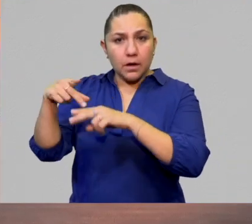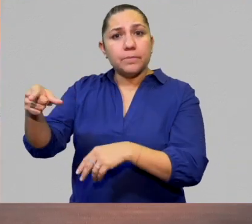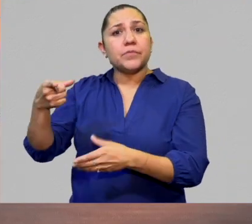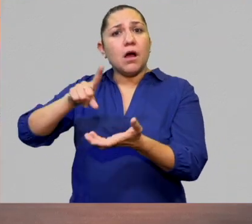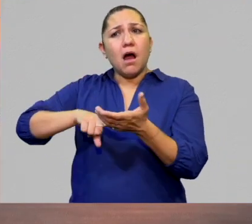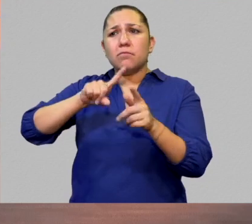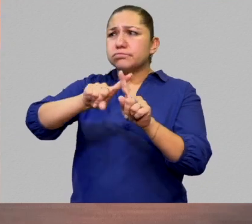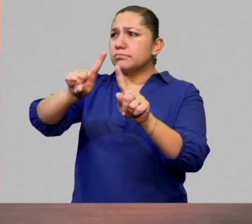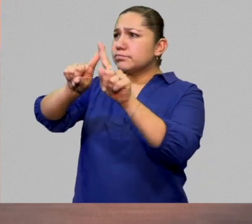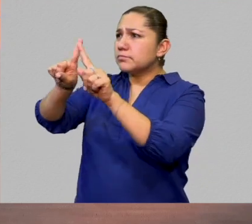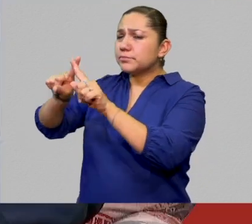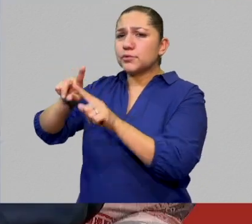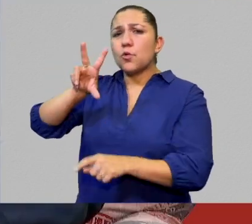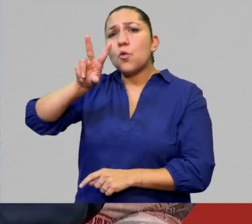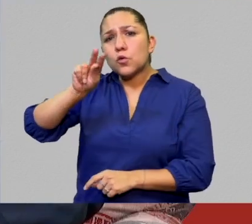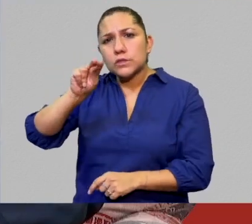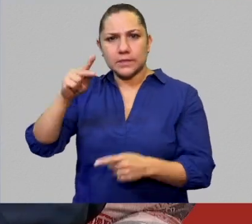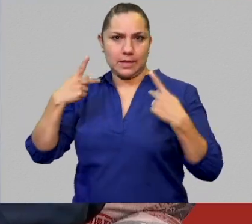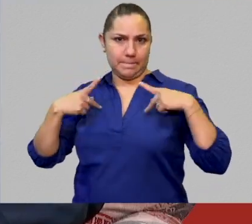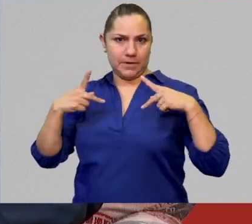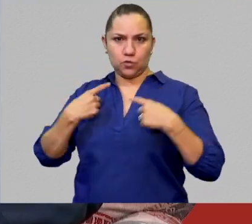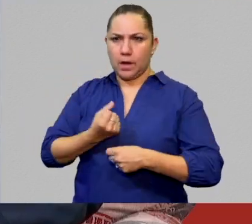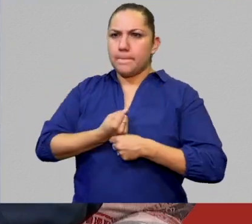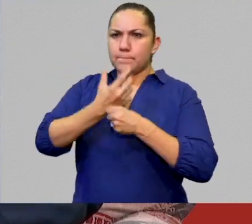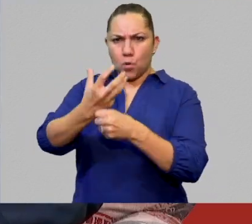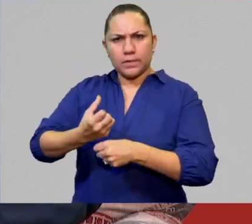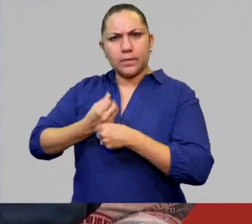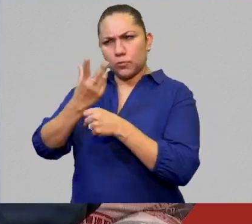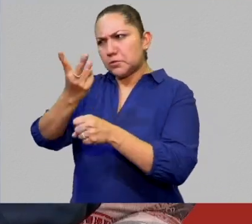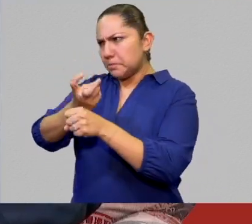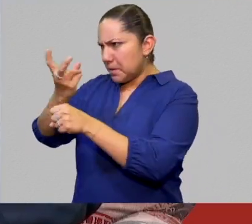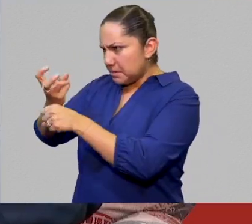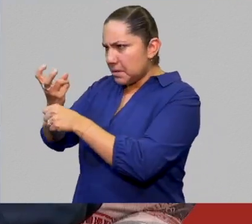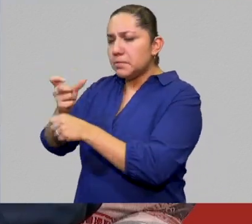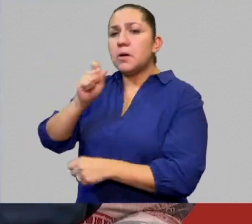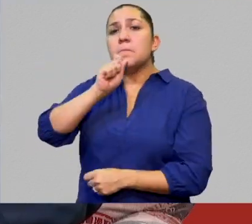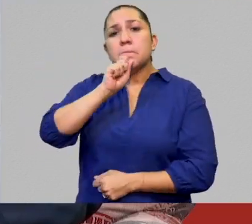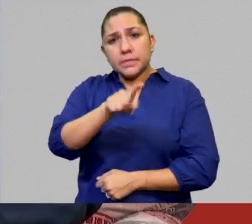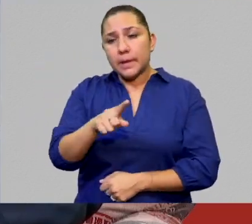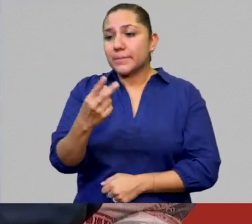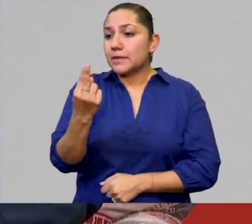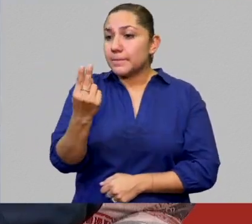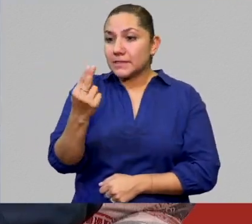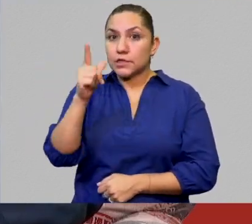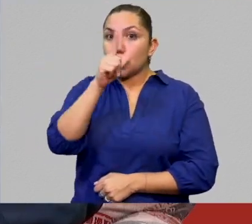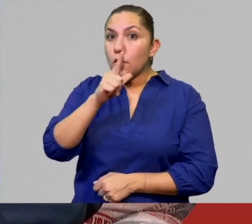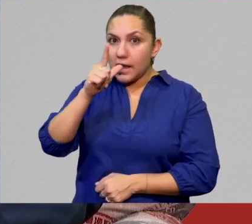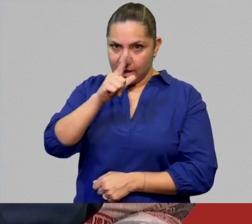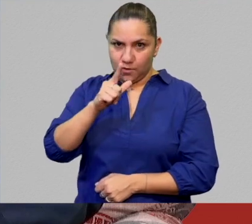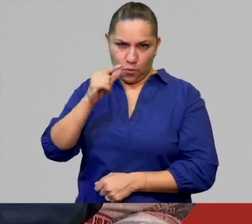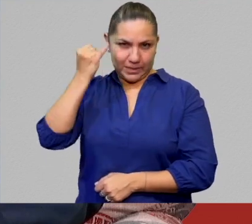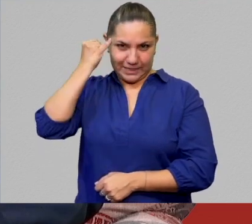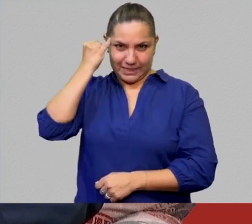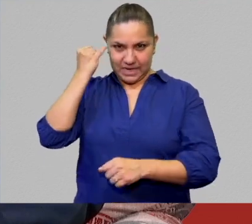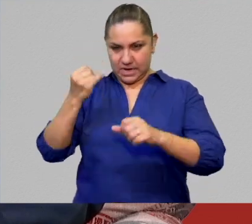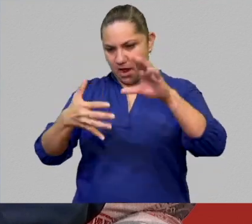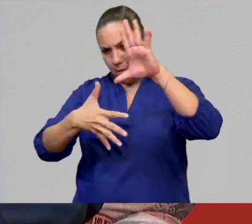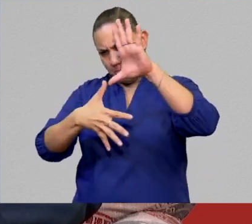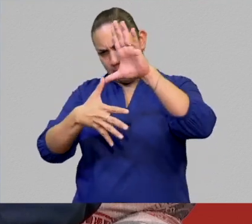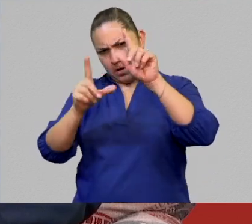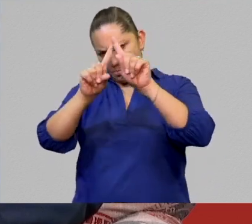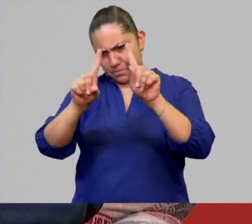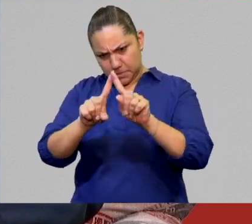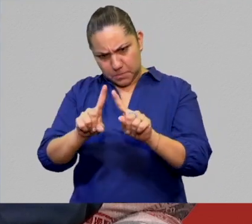tenido como invitados a más de 80 poetas, ha tenido la participación de más de 25 lenguas